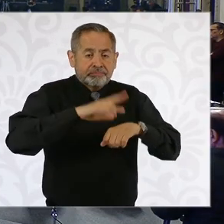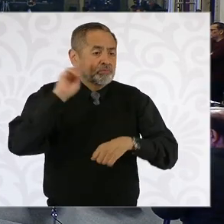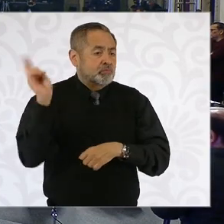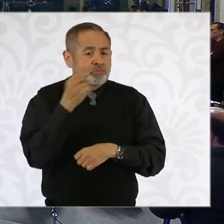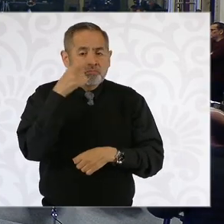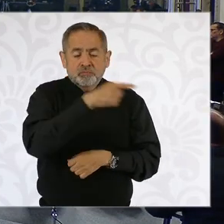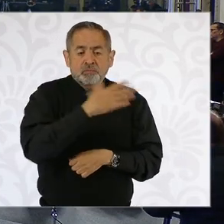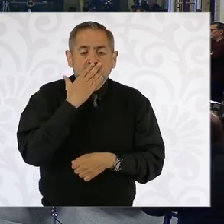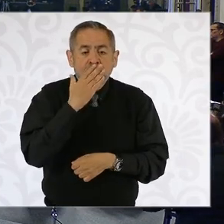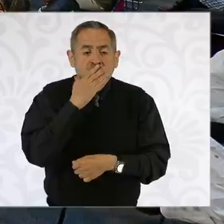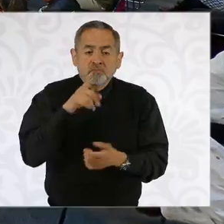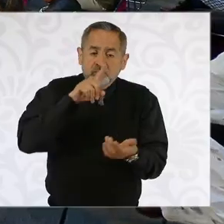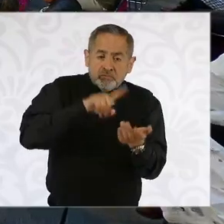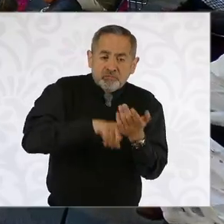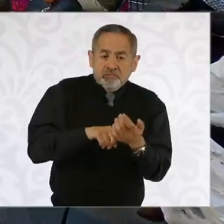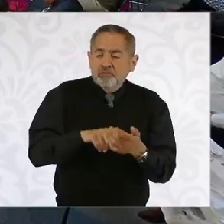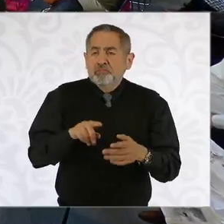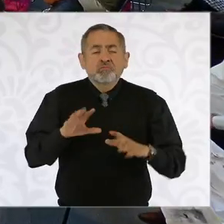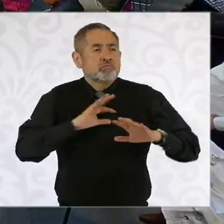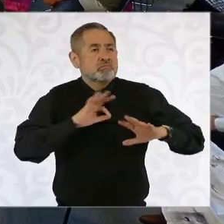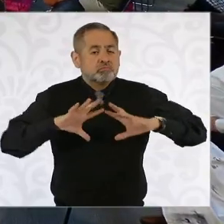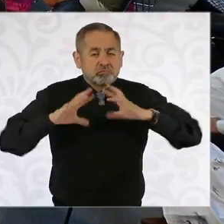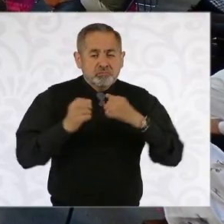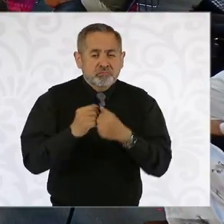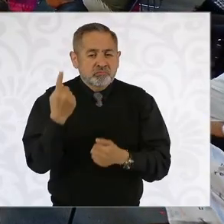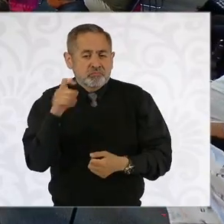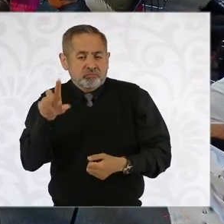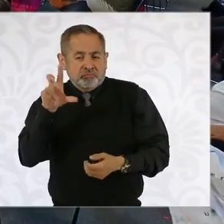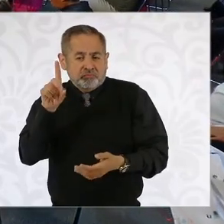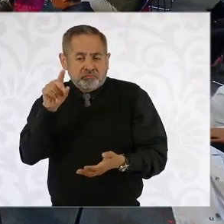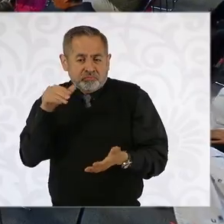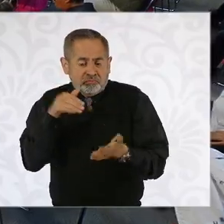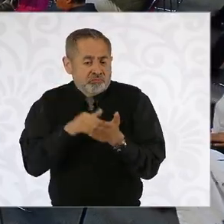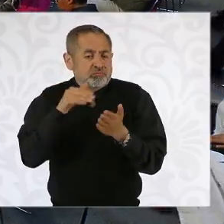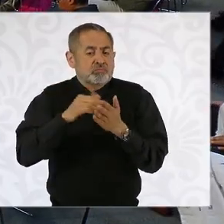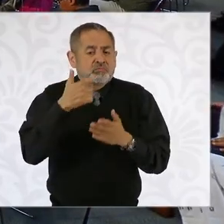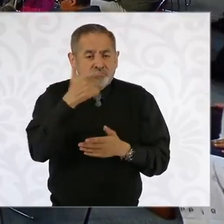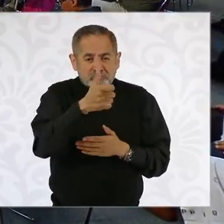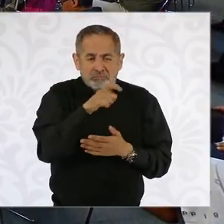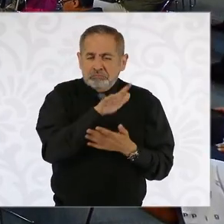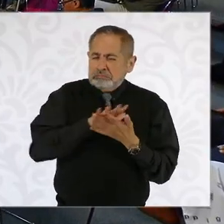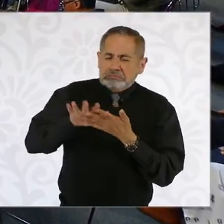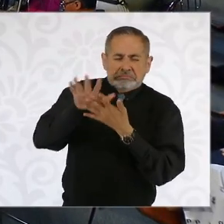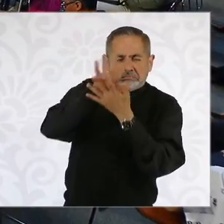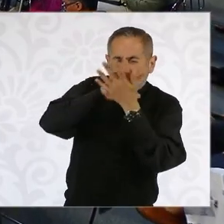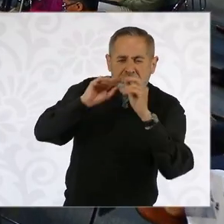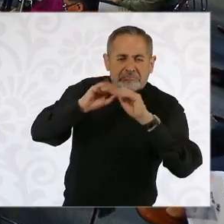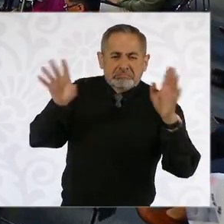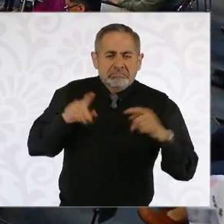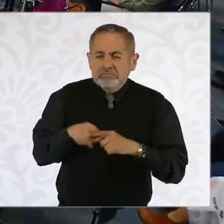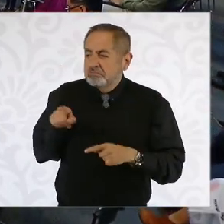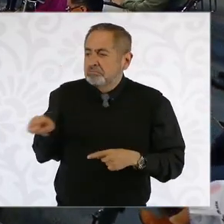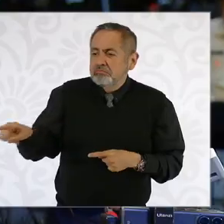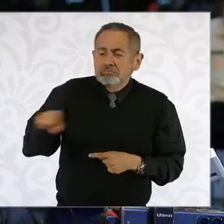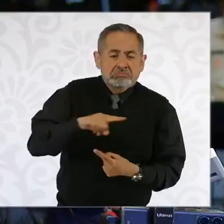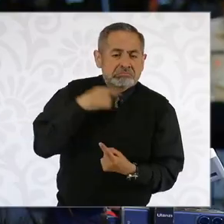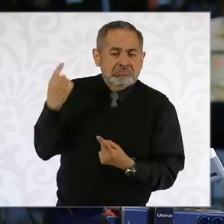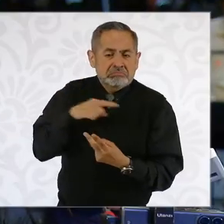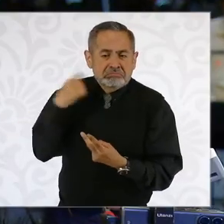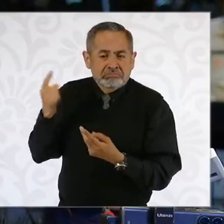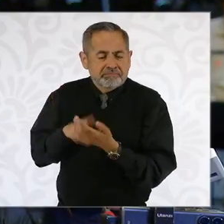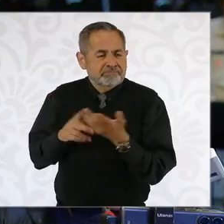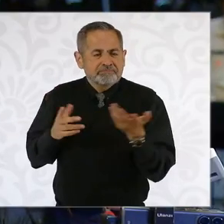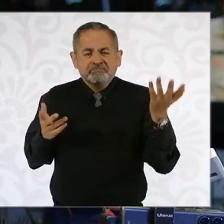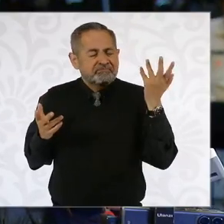maneja el fondo de cuotas, que es de aproximadamente 130 millones de pesos con mucha opacidad. Fueron reprobados recientemente por el